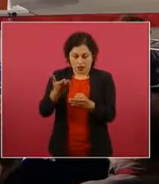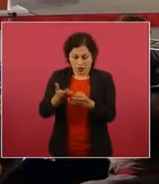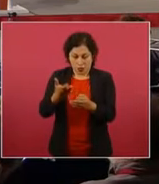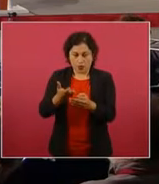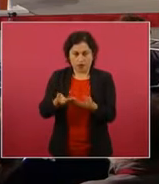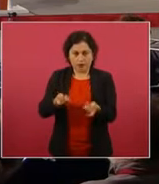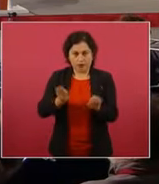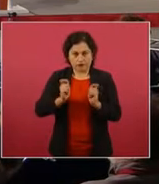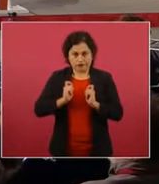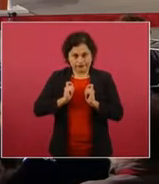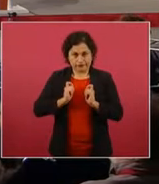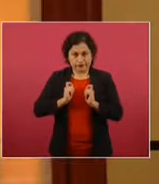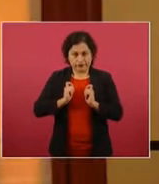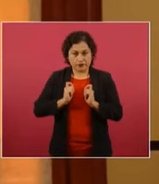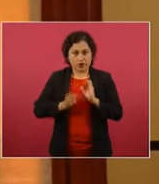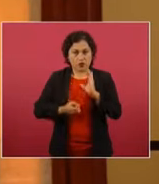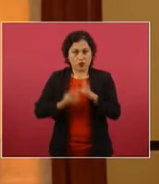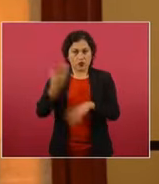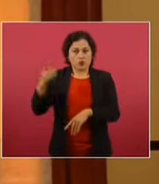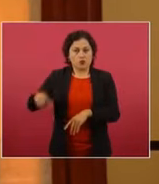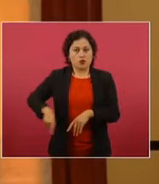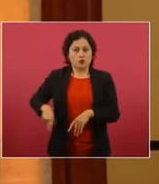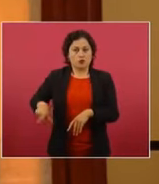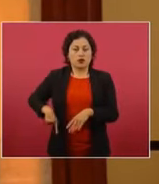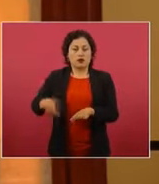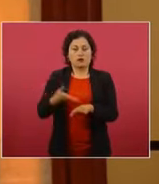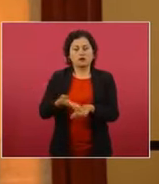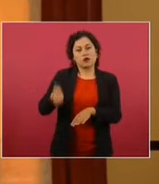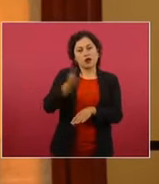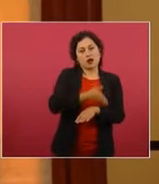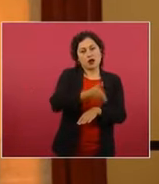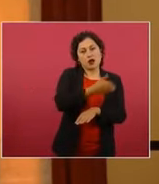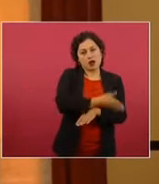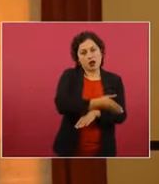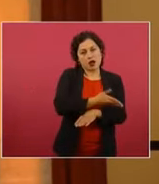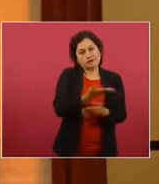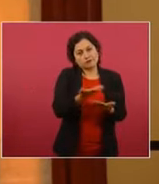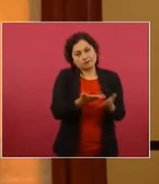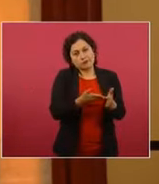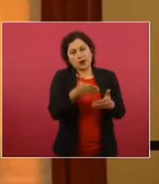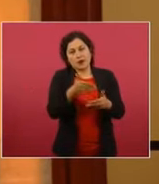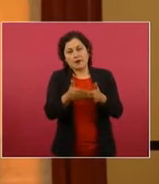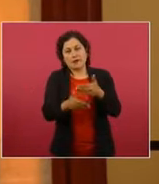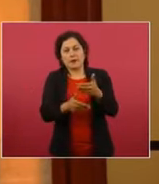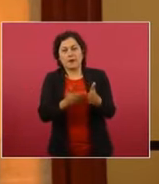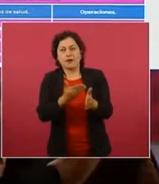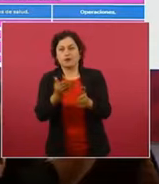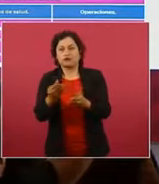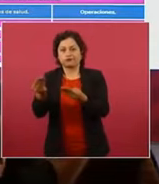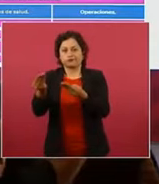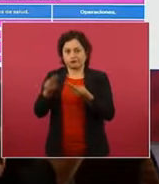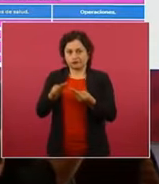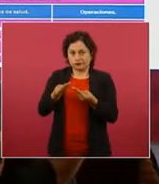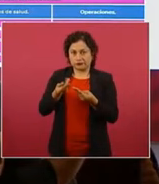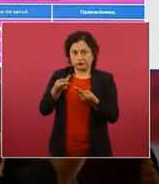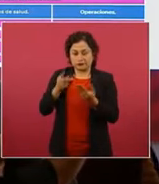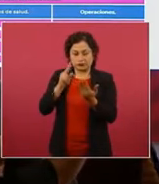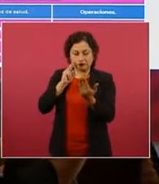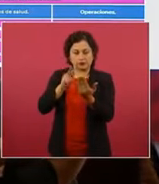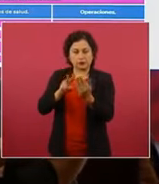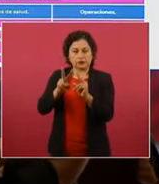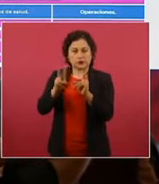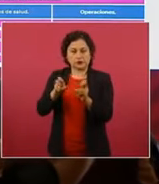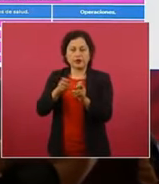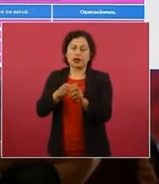son de las otras administraciones, aunque se reciban en esta administración, se les coloca en el año que